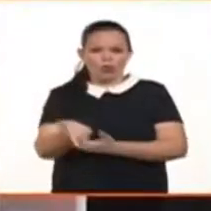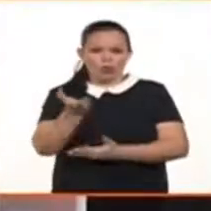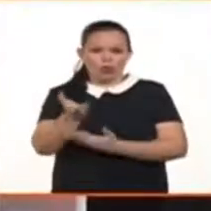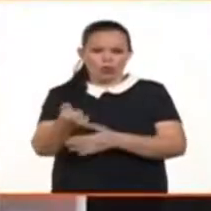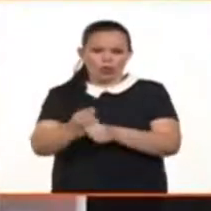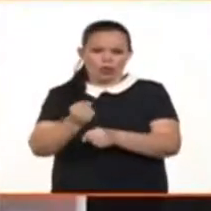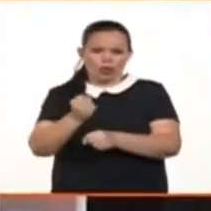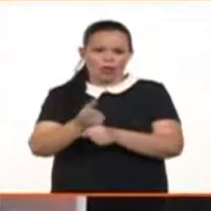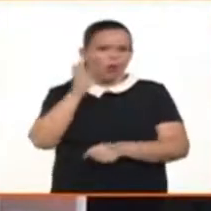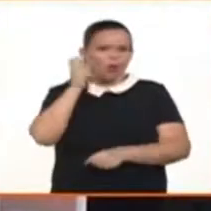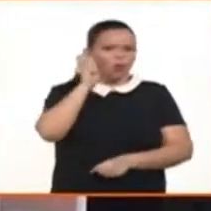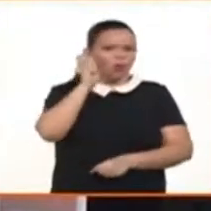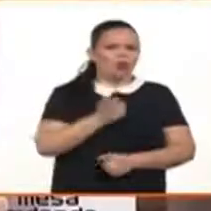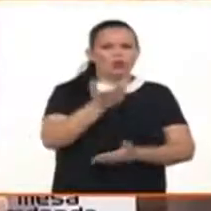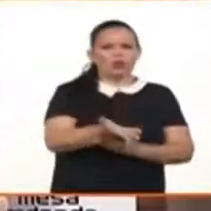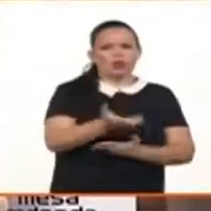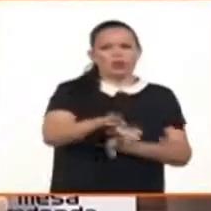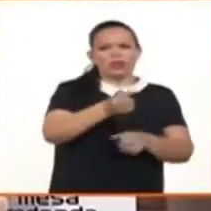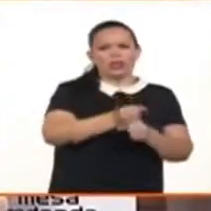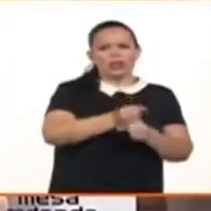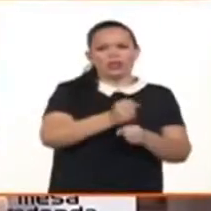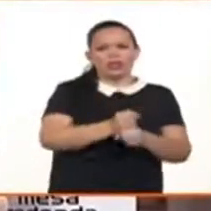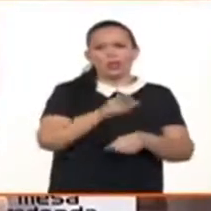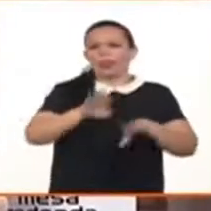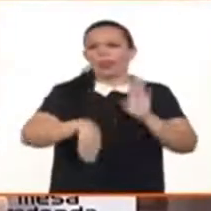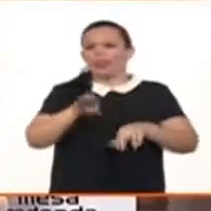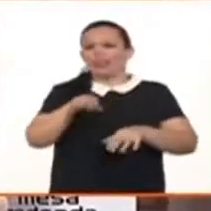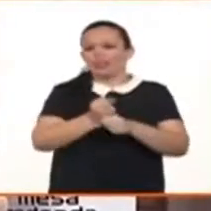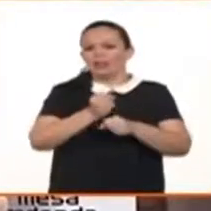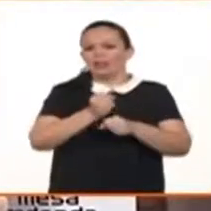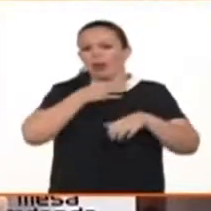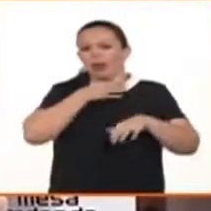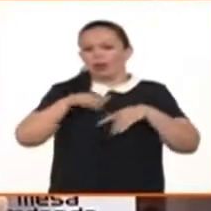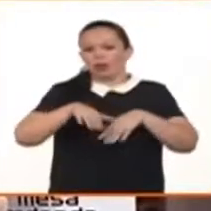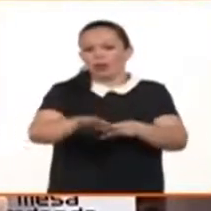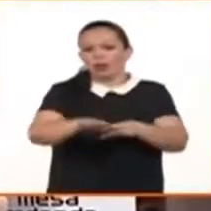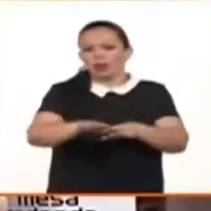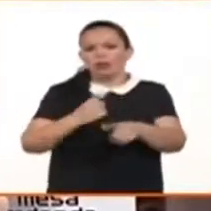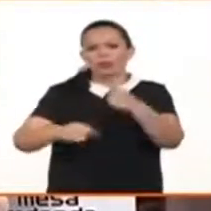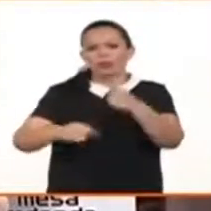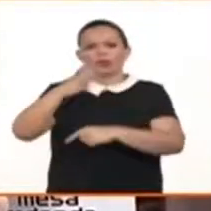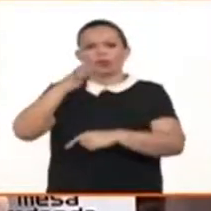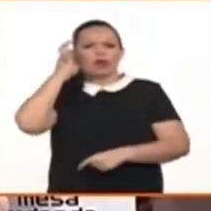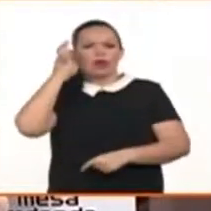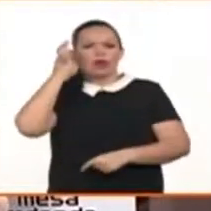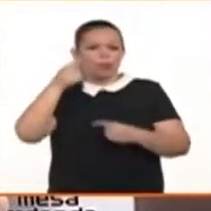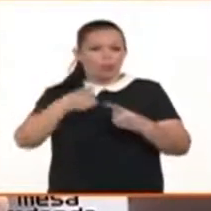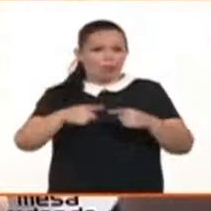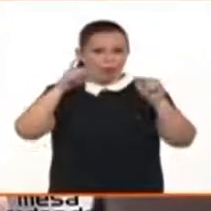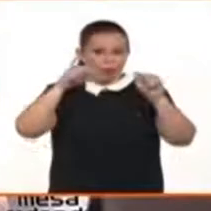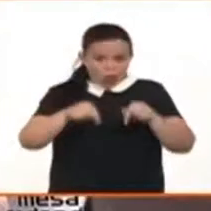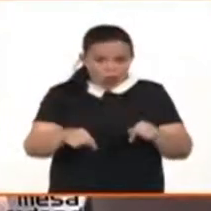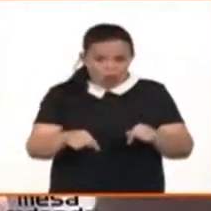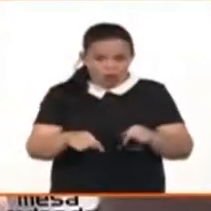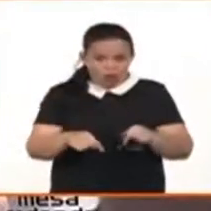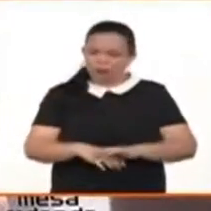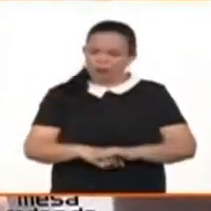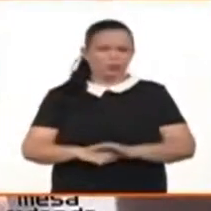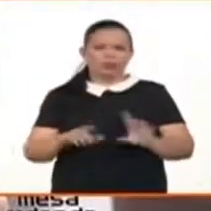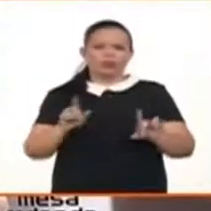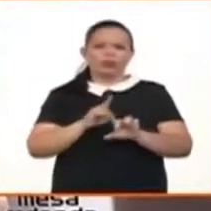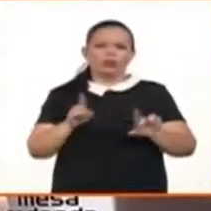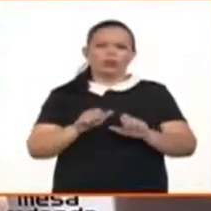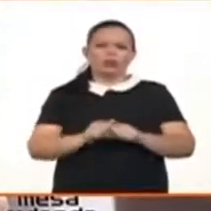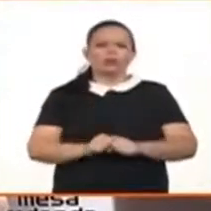en determinadas profesiones, oficios, etcétera. Pero hoy evidentemente el salto es mucho mayor. ¿Consideras que